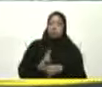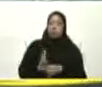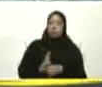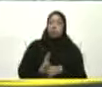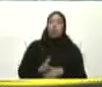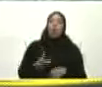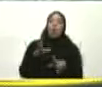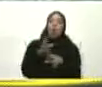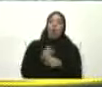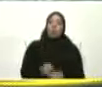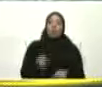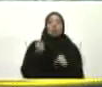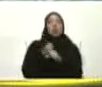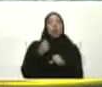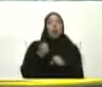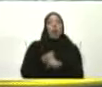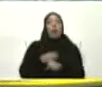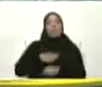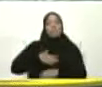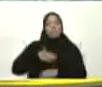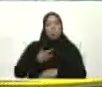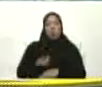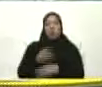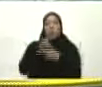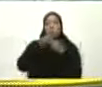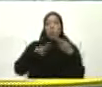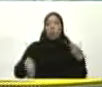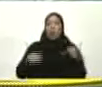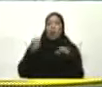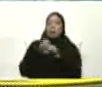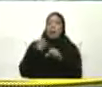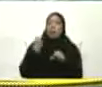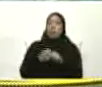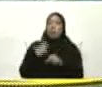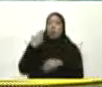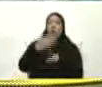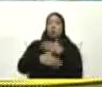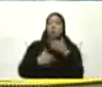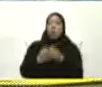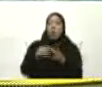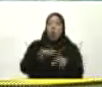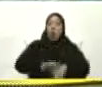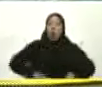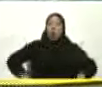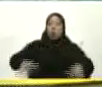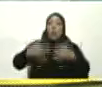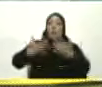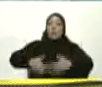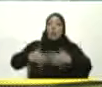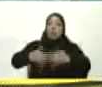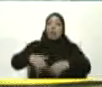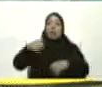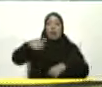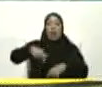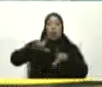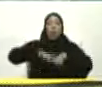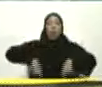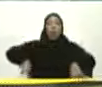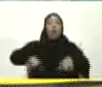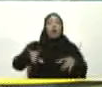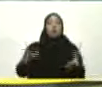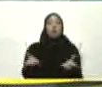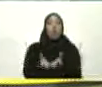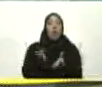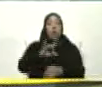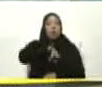comprometió A poder Ir recuperando Todos los espacios De la planta física De la universidad Y ha venido